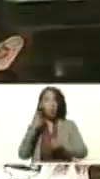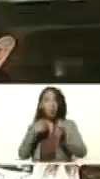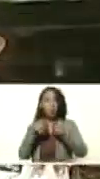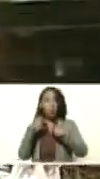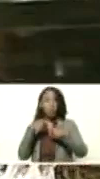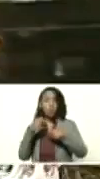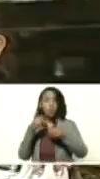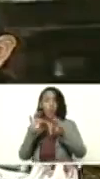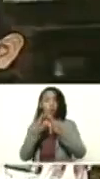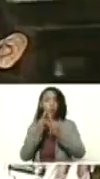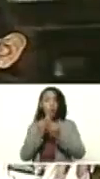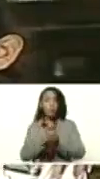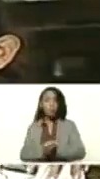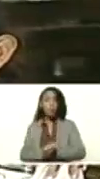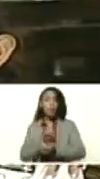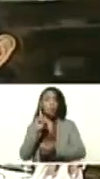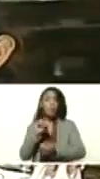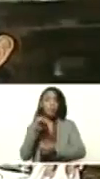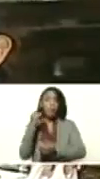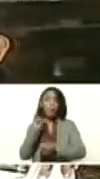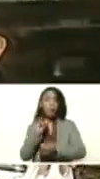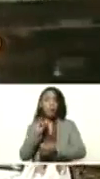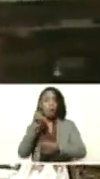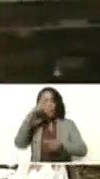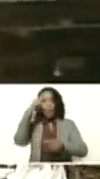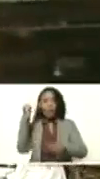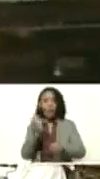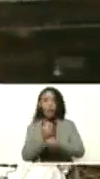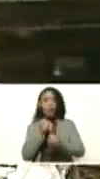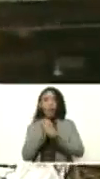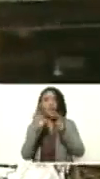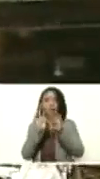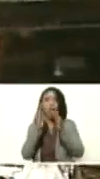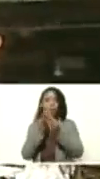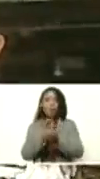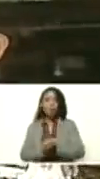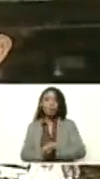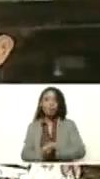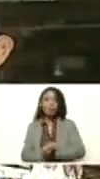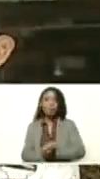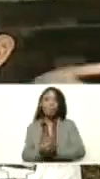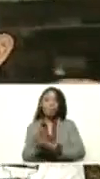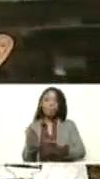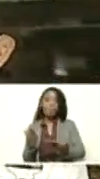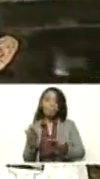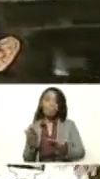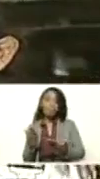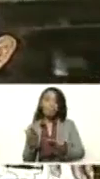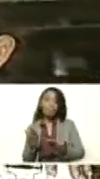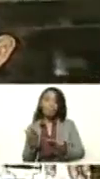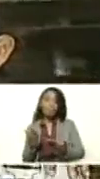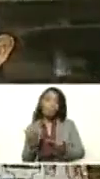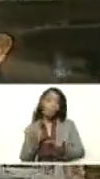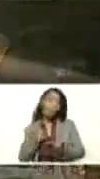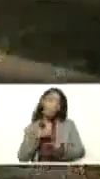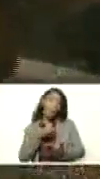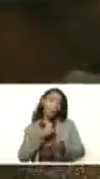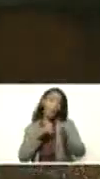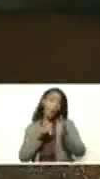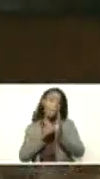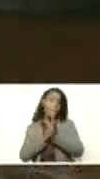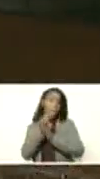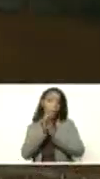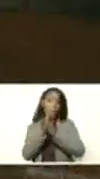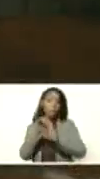familiar también trabaja la familia es un con nuestro emprendimiento